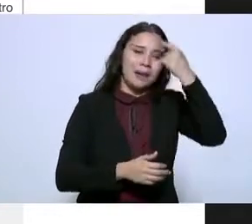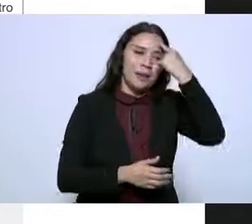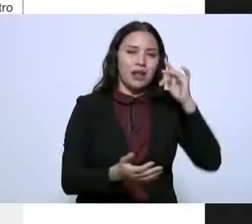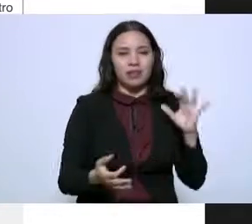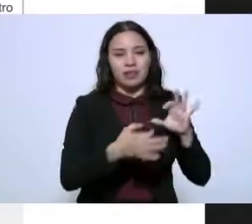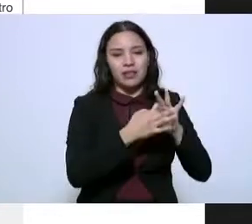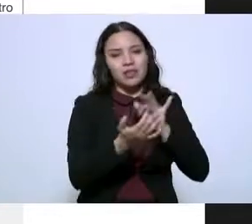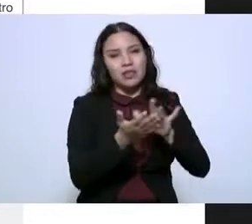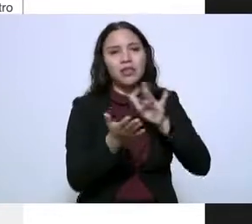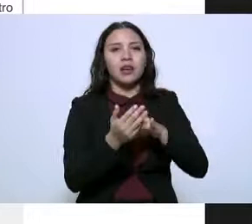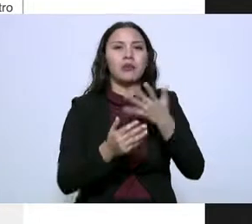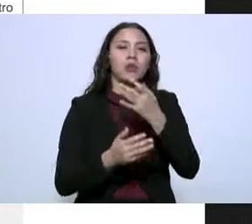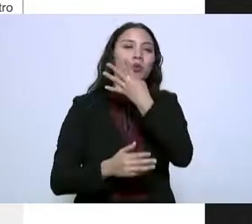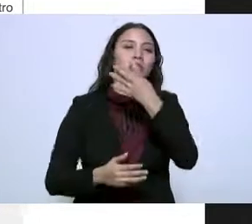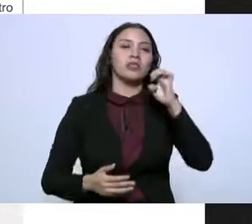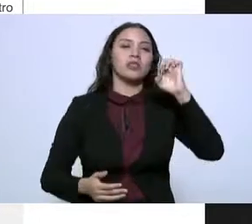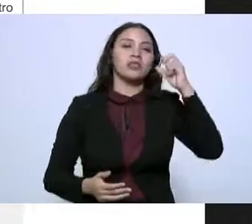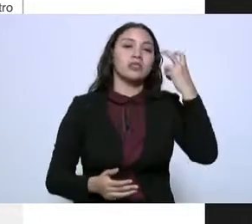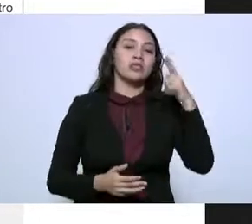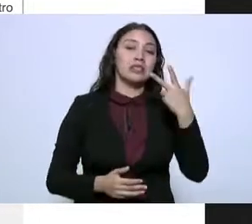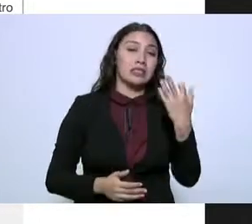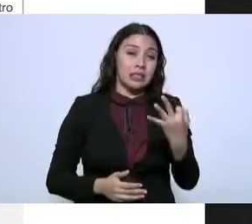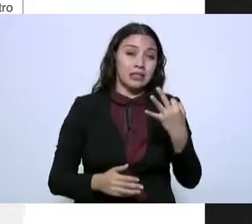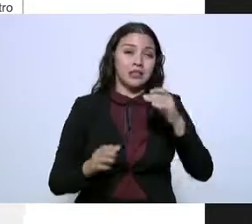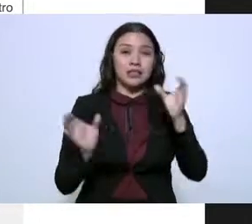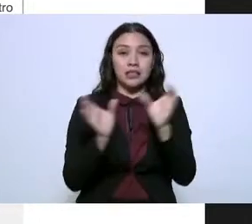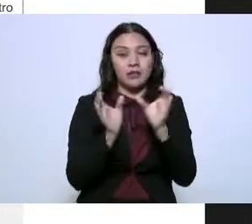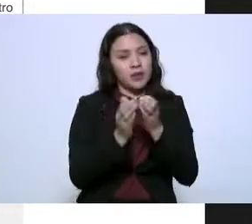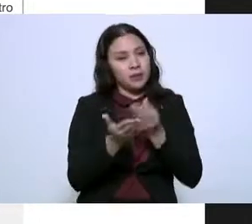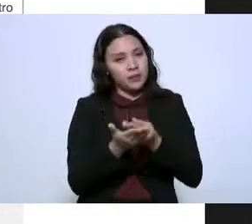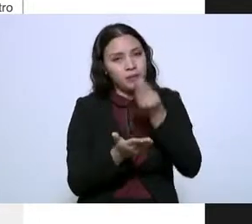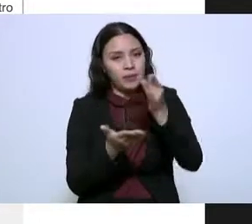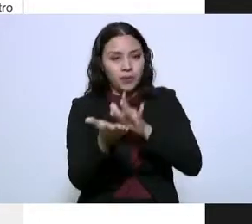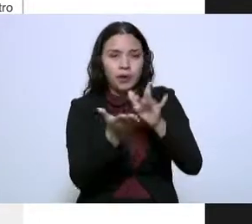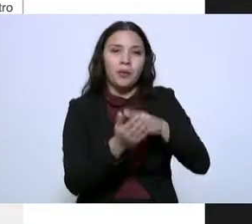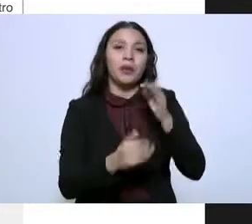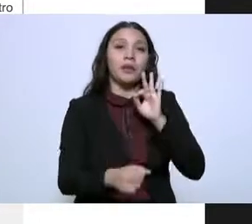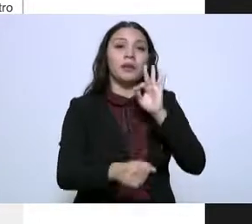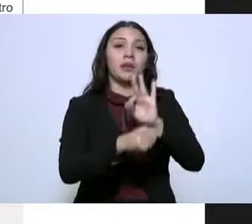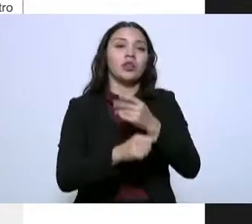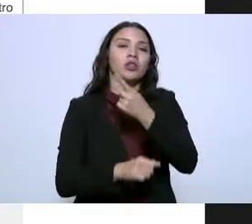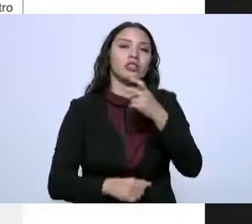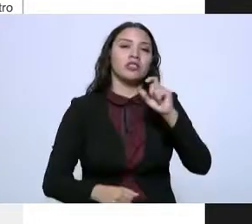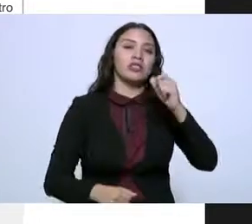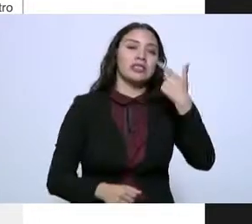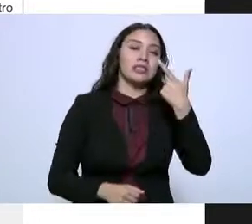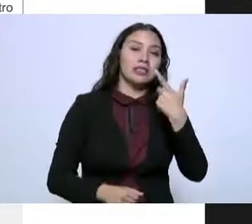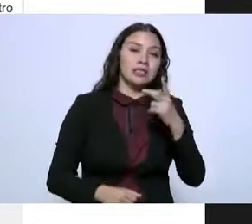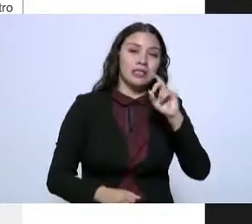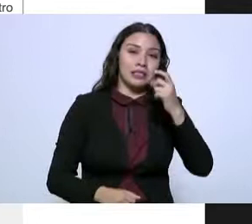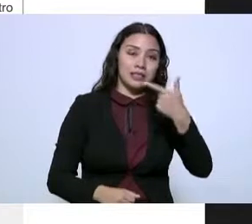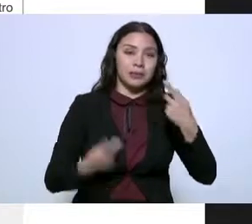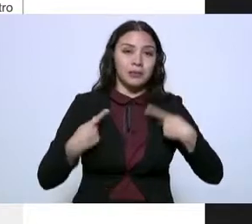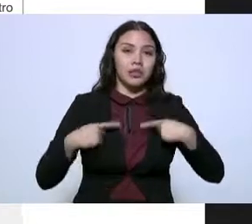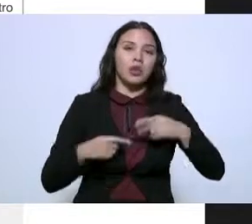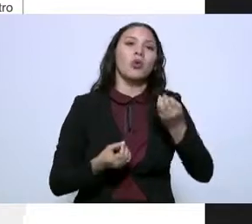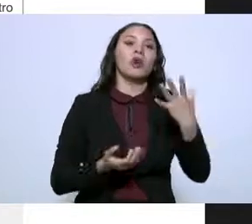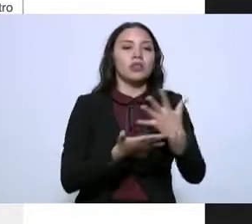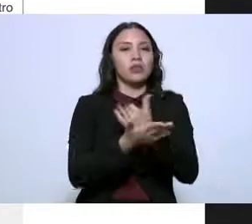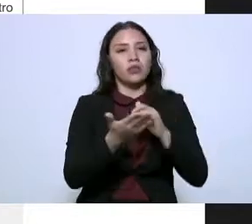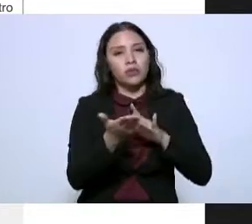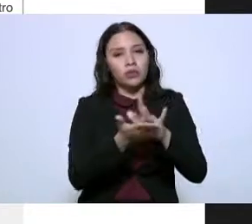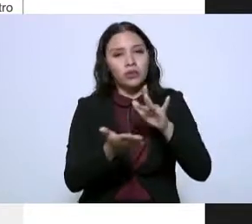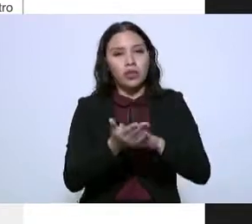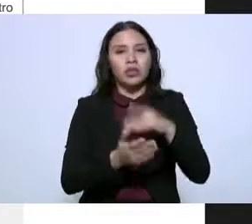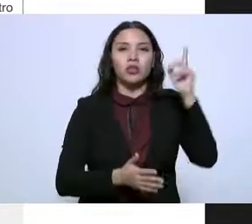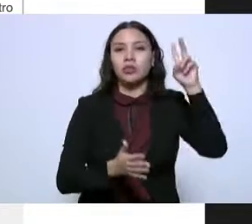se entregaron 403 certificados beneficiando a 237 personas. El monto de inversión total en el